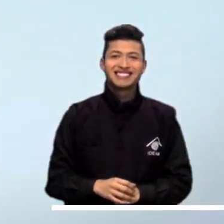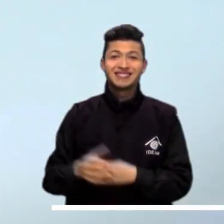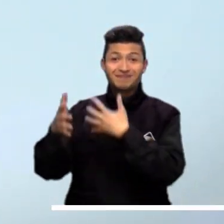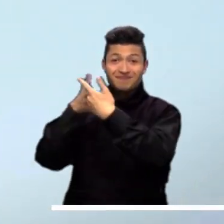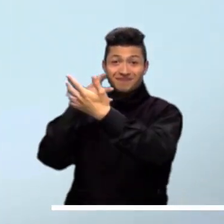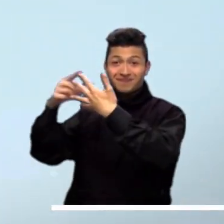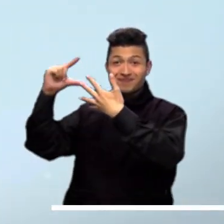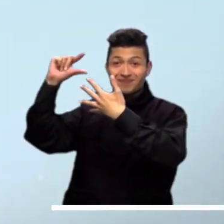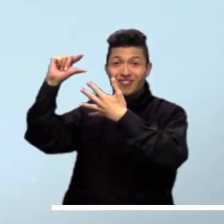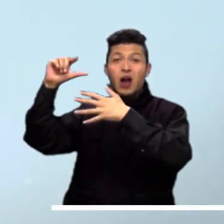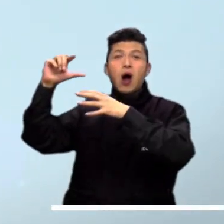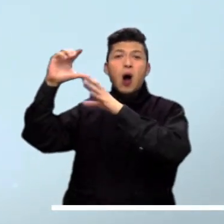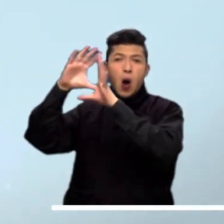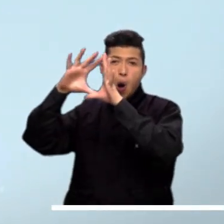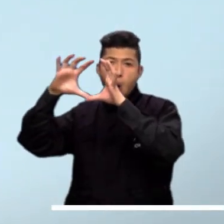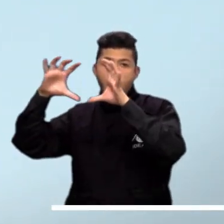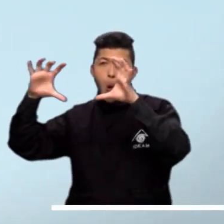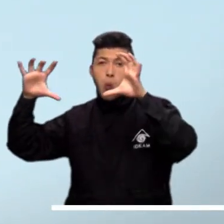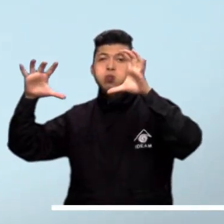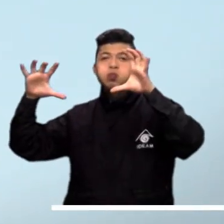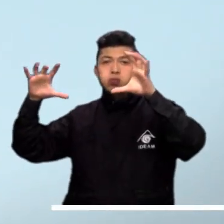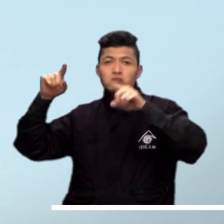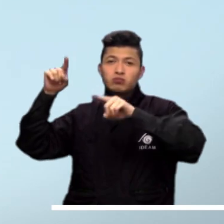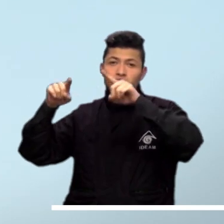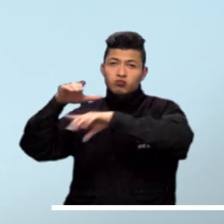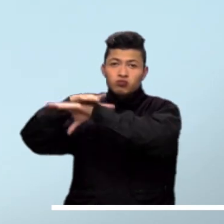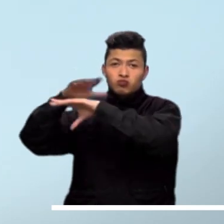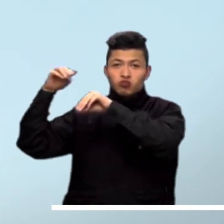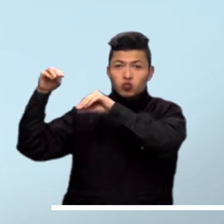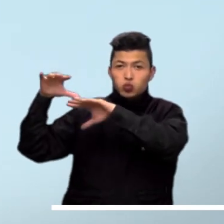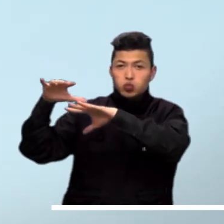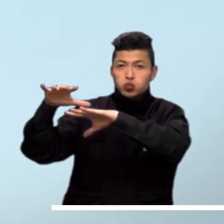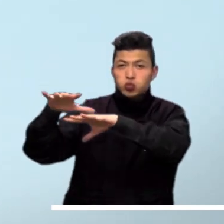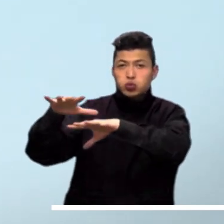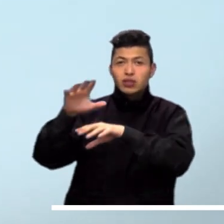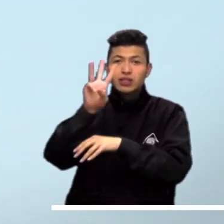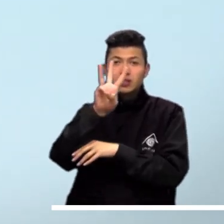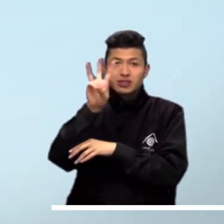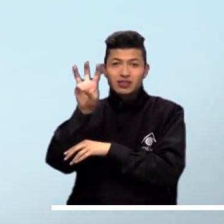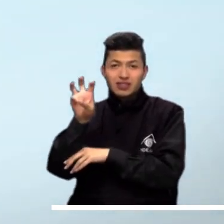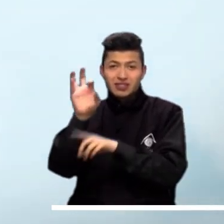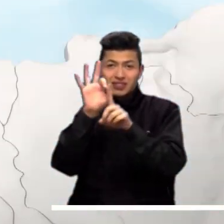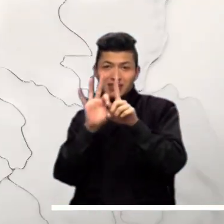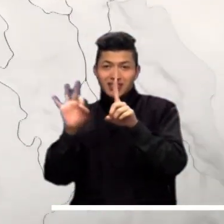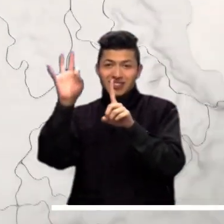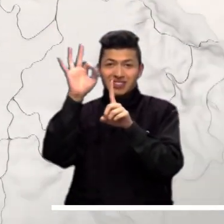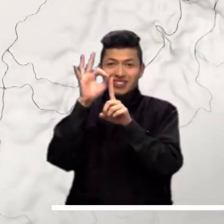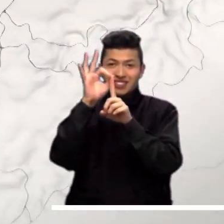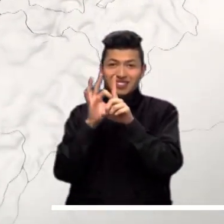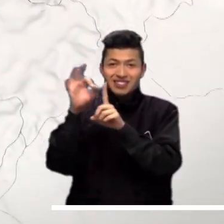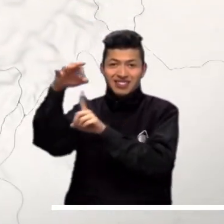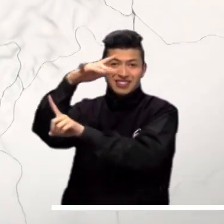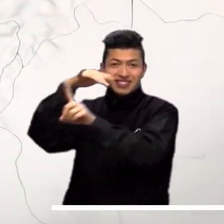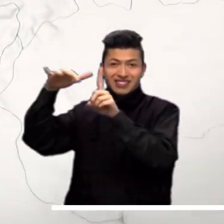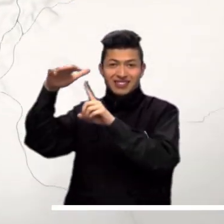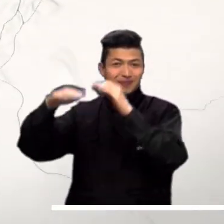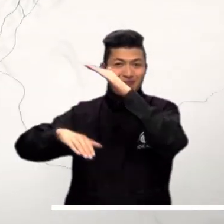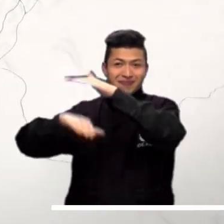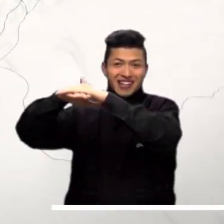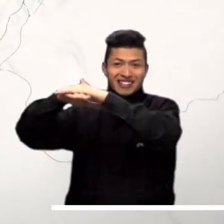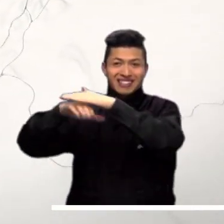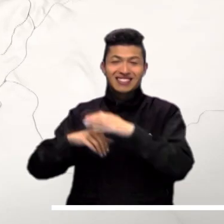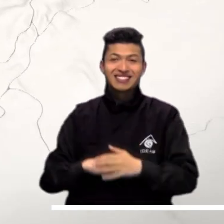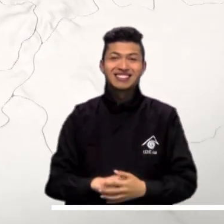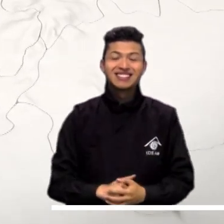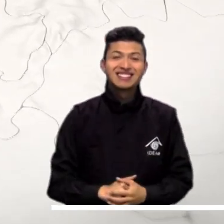El archipiélago colombiano promete cielo ligeramente nublado y tarde soleada, con un máximo de 30 grados en la temperatura del ambiente.